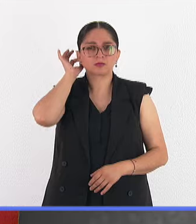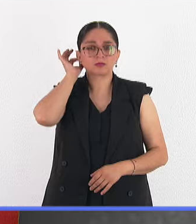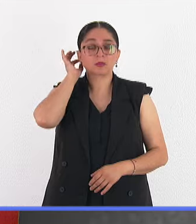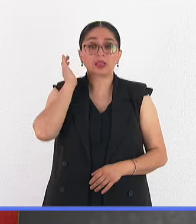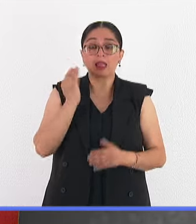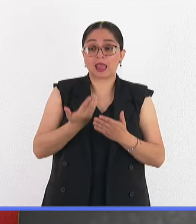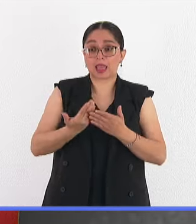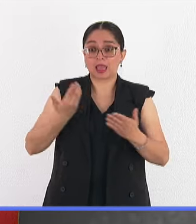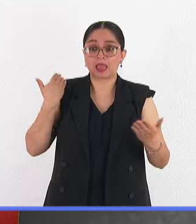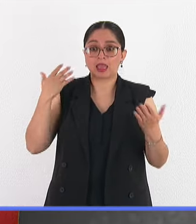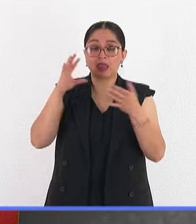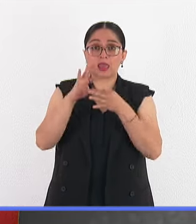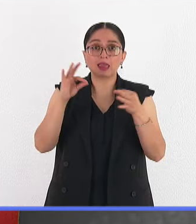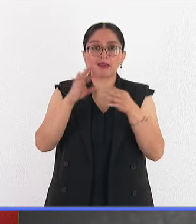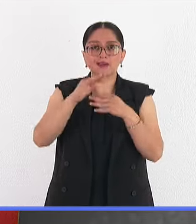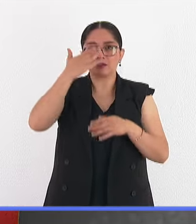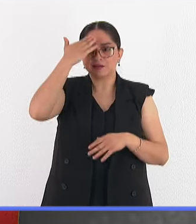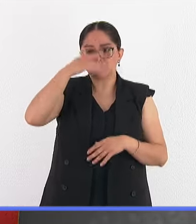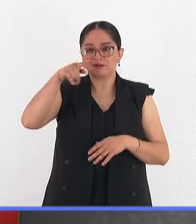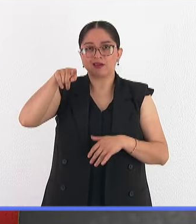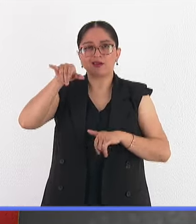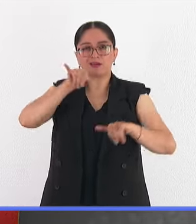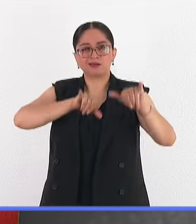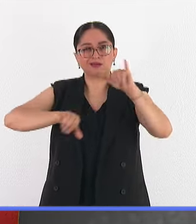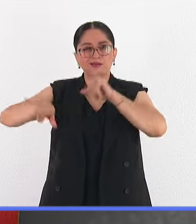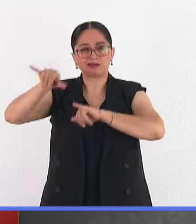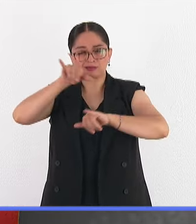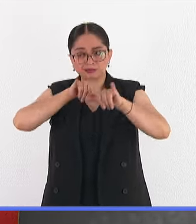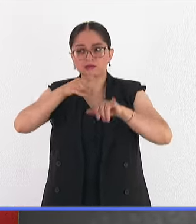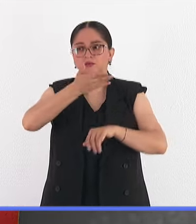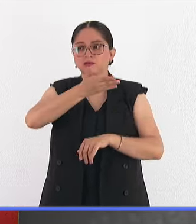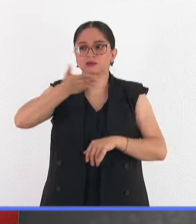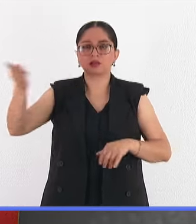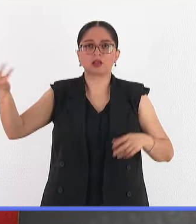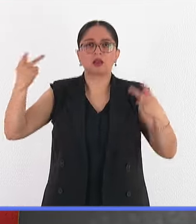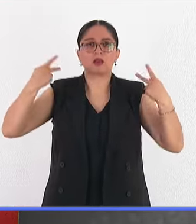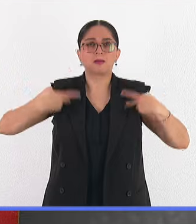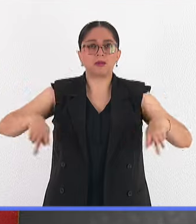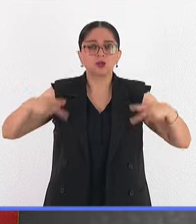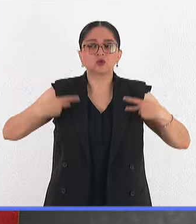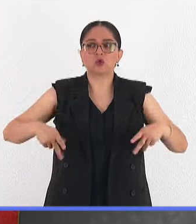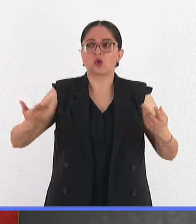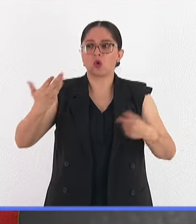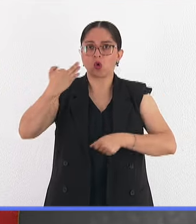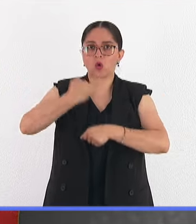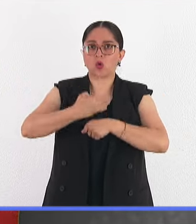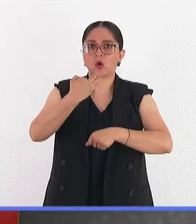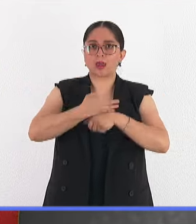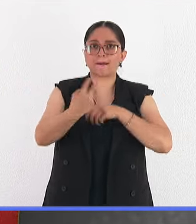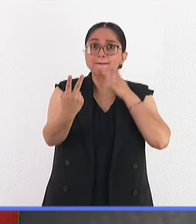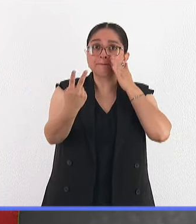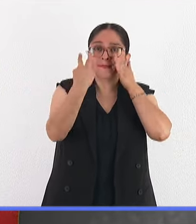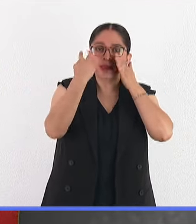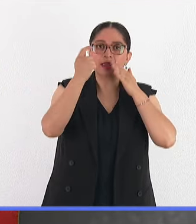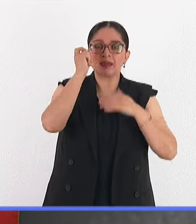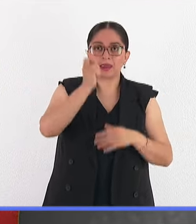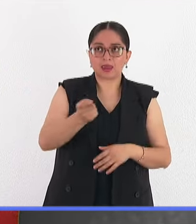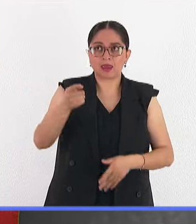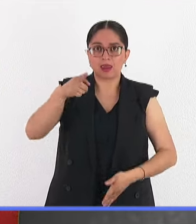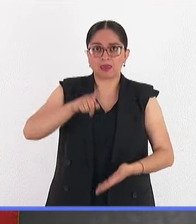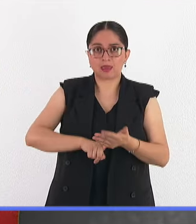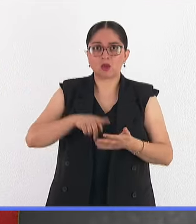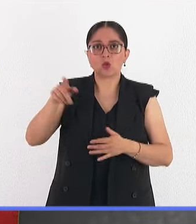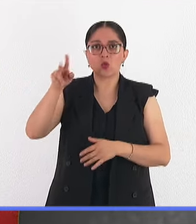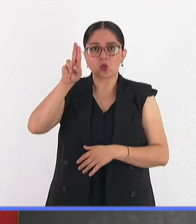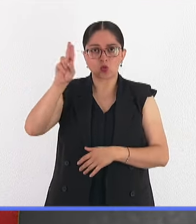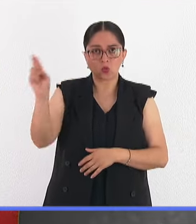y es importante que los oyentes y los que nos ven, sepan que la UNAM tenemos